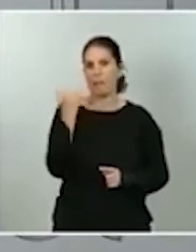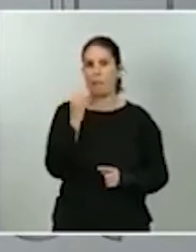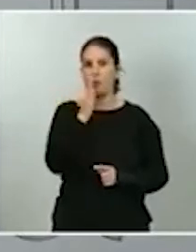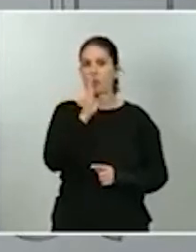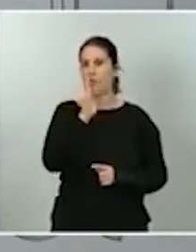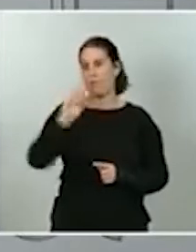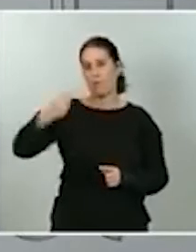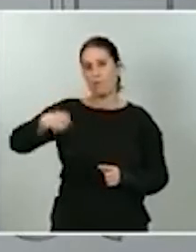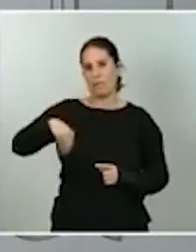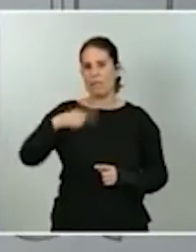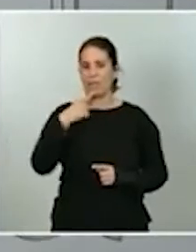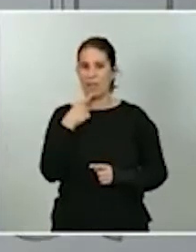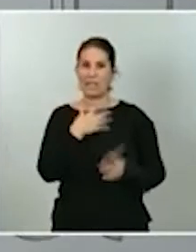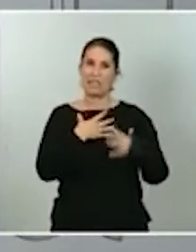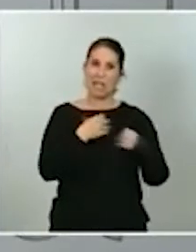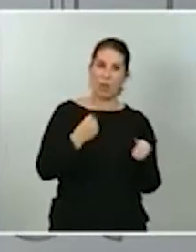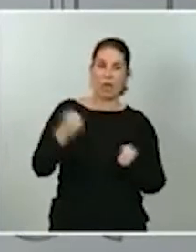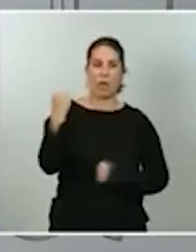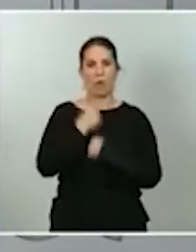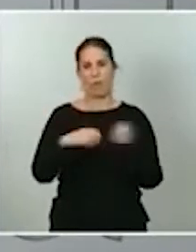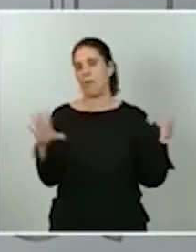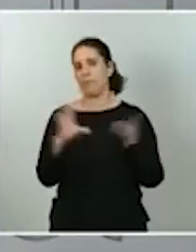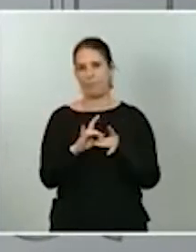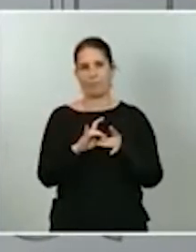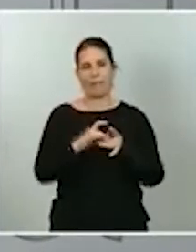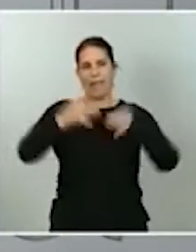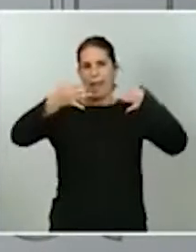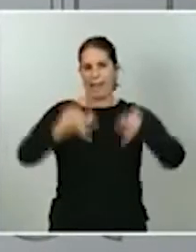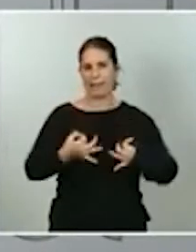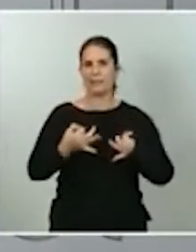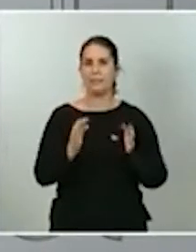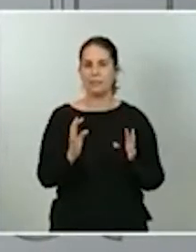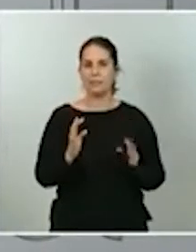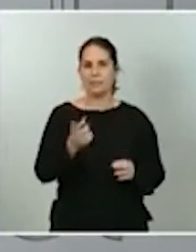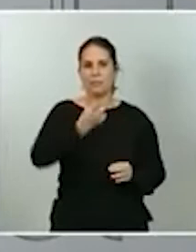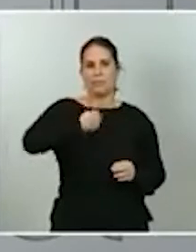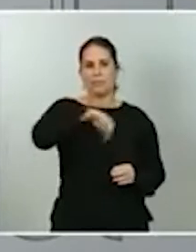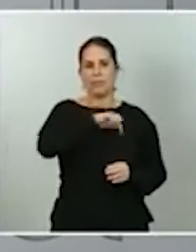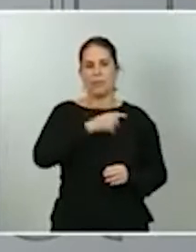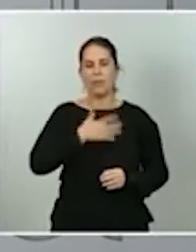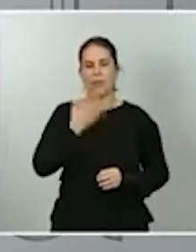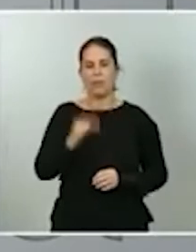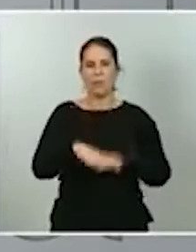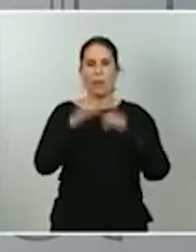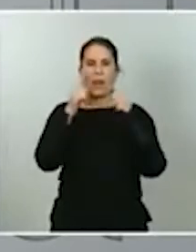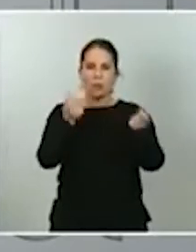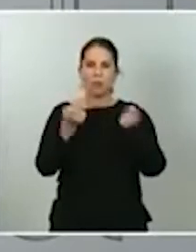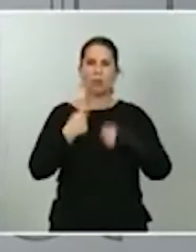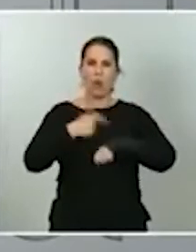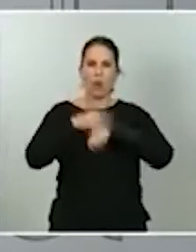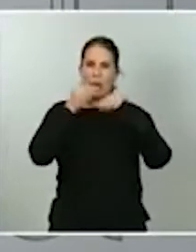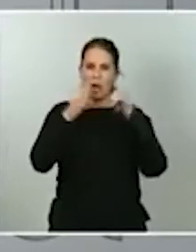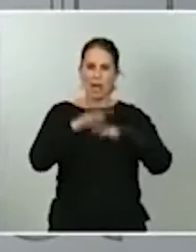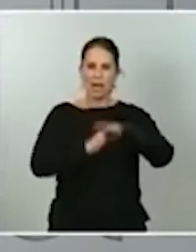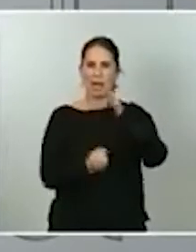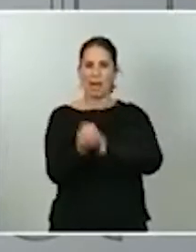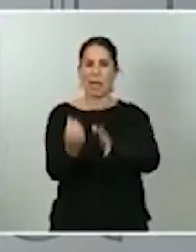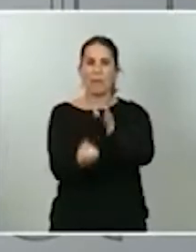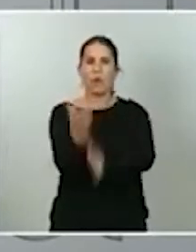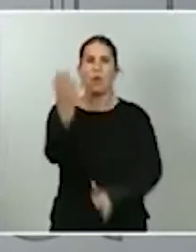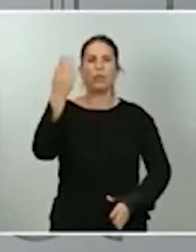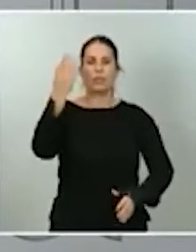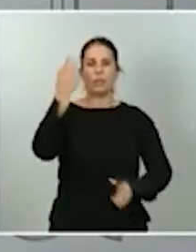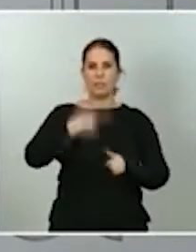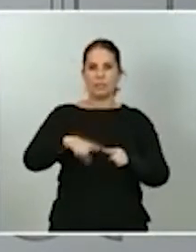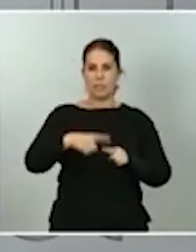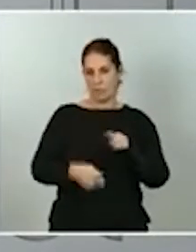economía van de la mano y nuestra capacidad de controlar a tiempo los rebrotes que van surgiendo y que vamos a seguir asistiendo a ello en